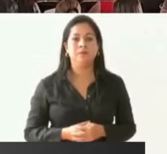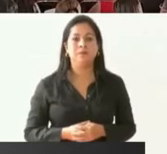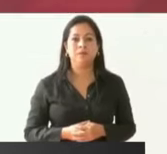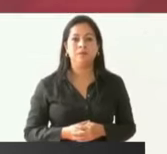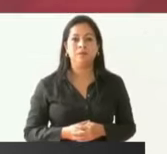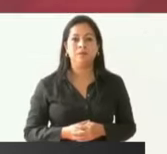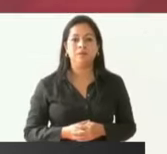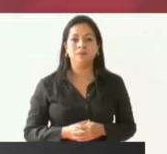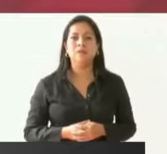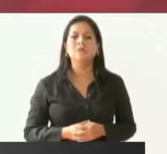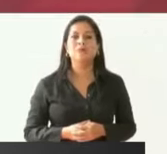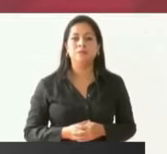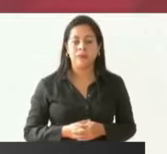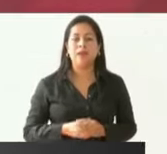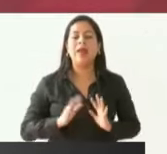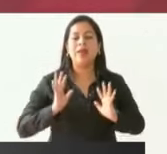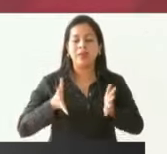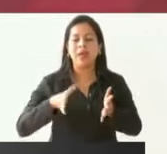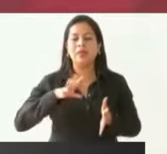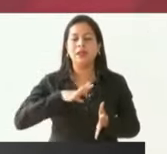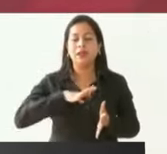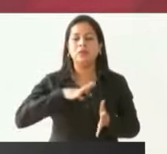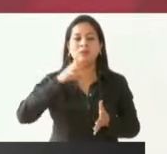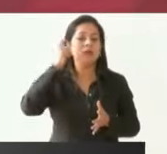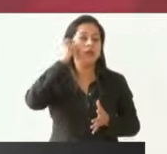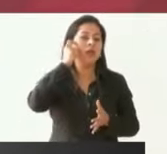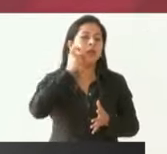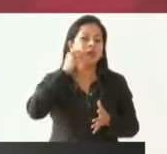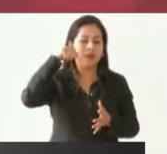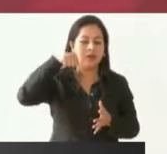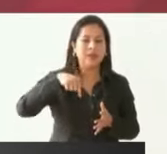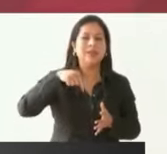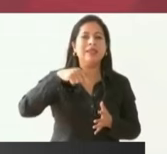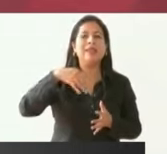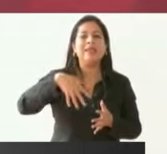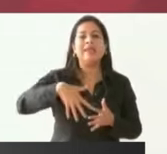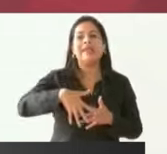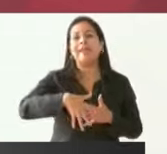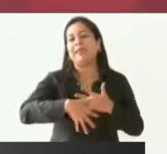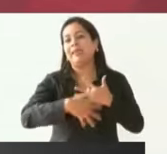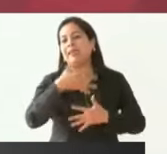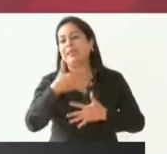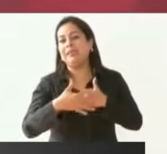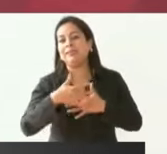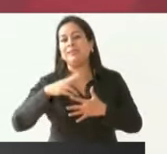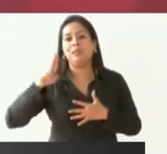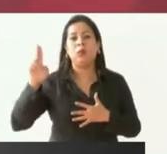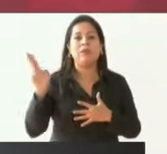ya tenemos en Guerrero 15 universidades públicas